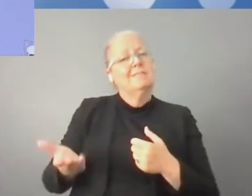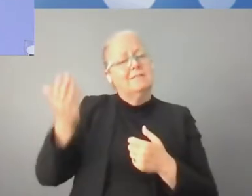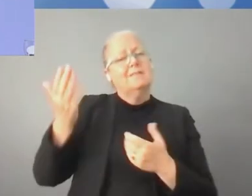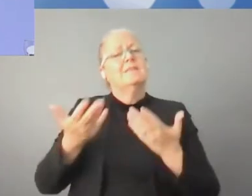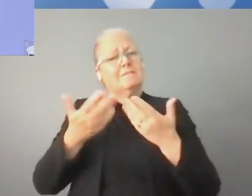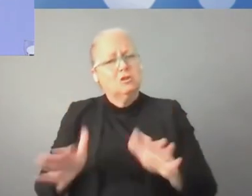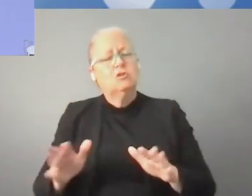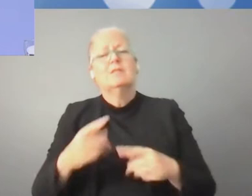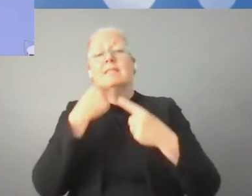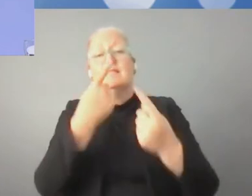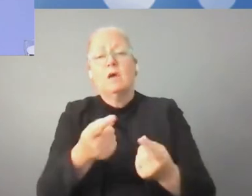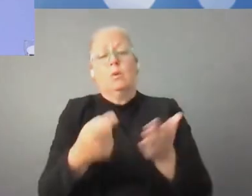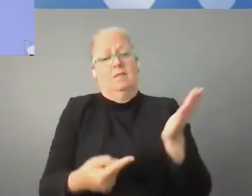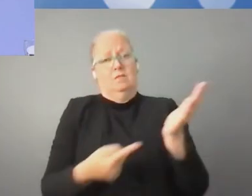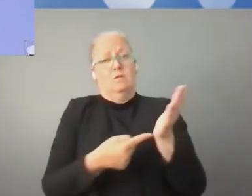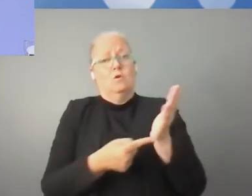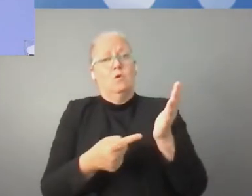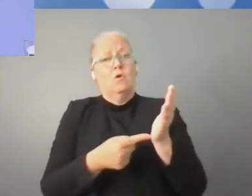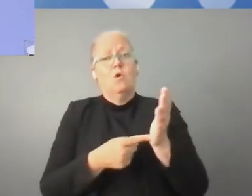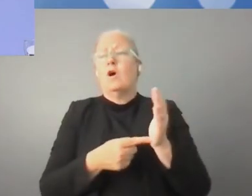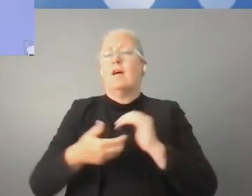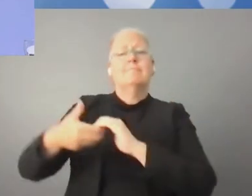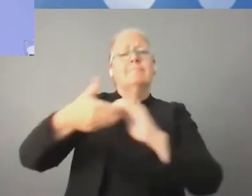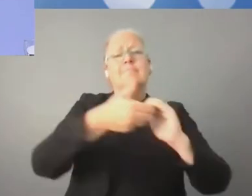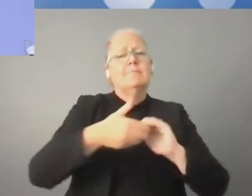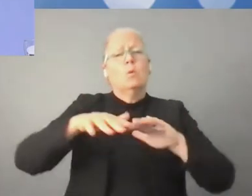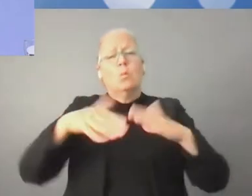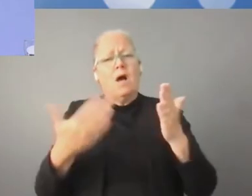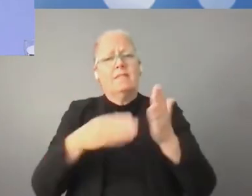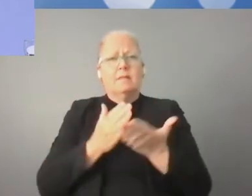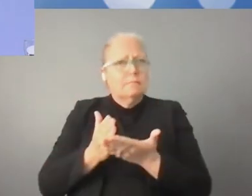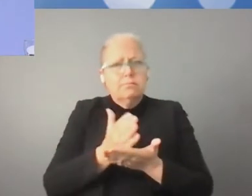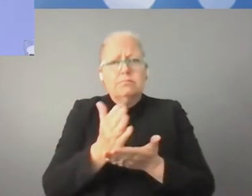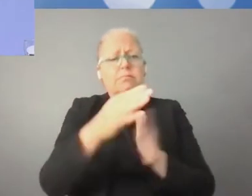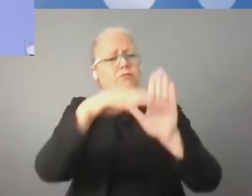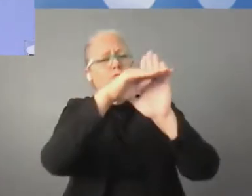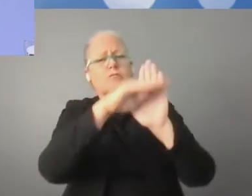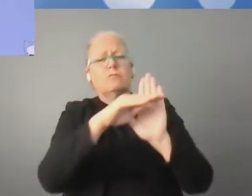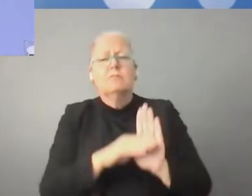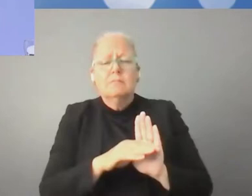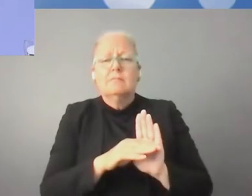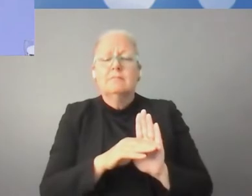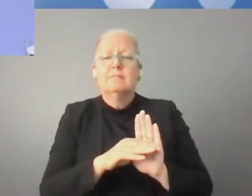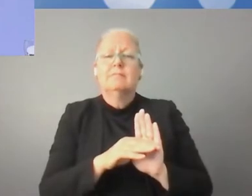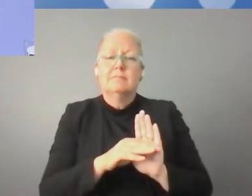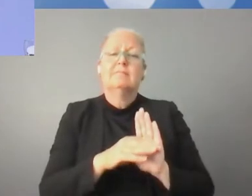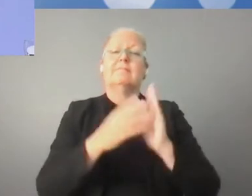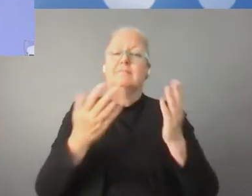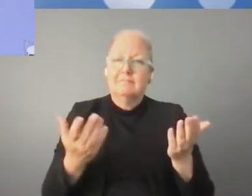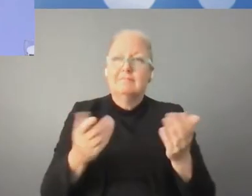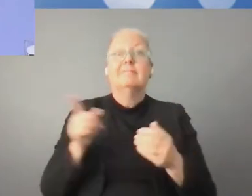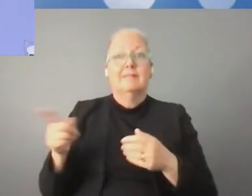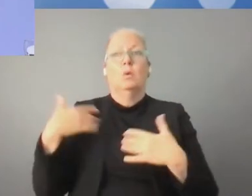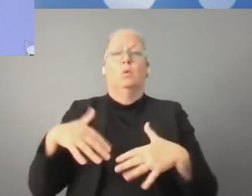básicos que todos compartimos. El secretario general presentó el plan de desarrollo de